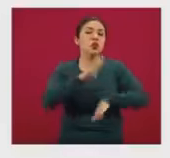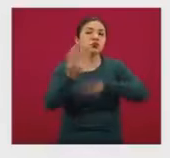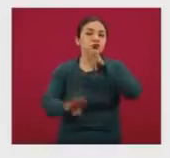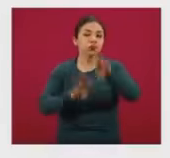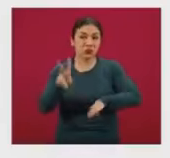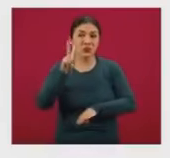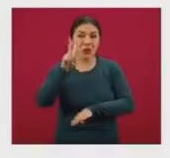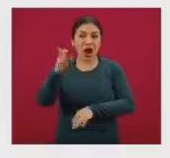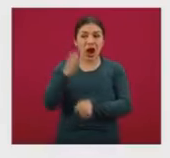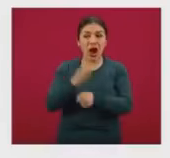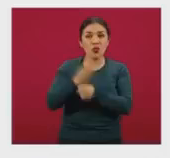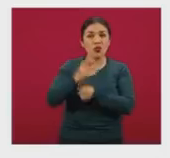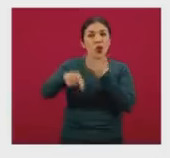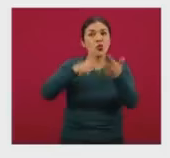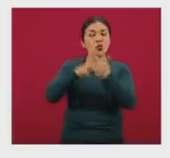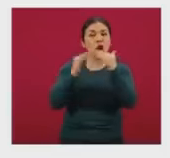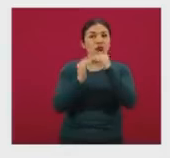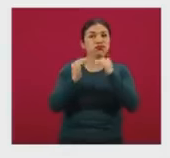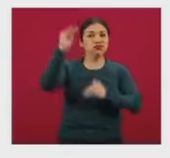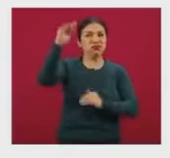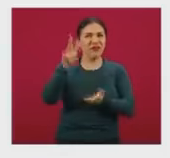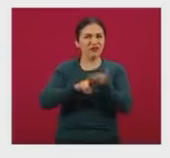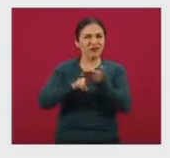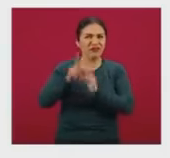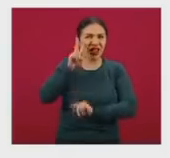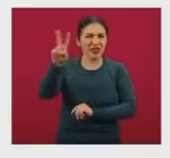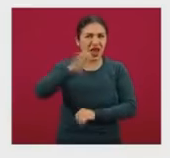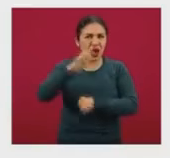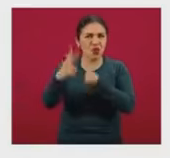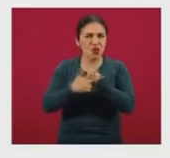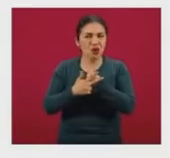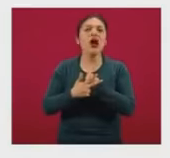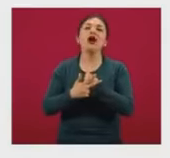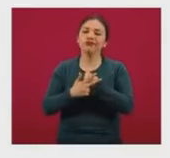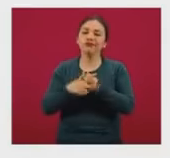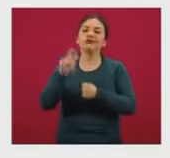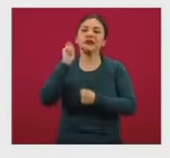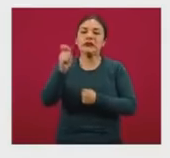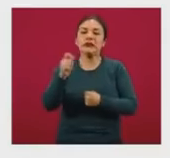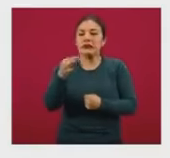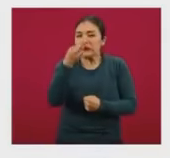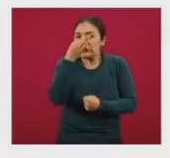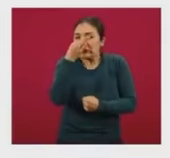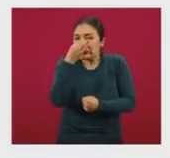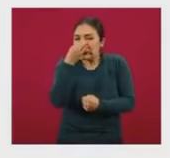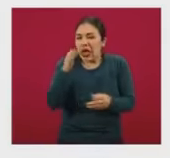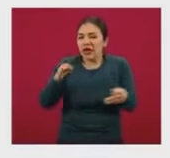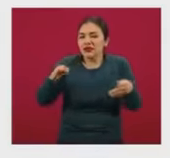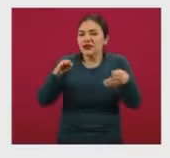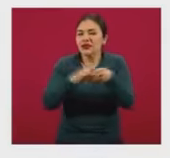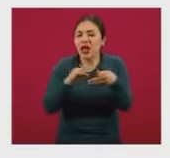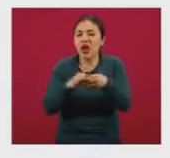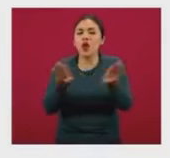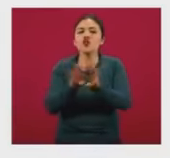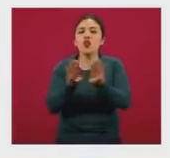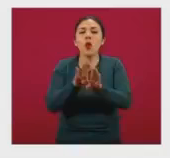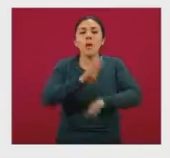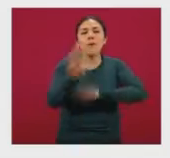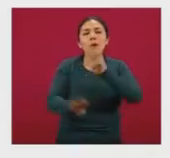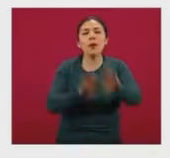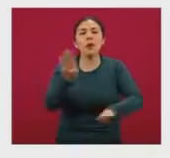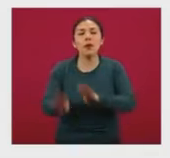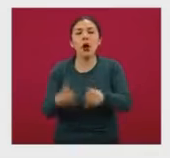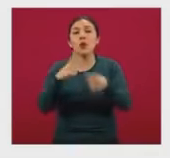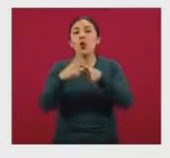punto en el cual se encuentra en este momento Europa, decíamos que prácticamente se está acercando a la intensidad de defunciones